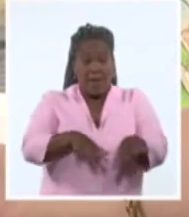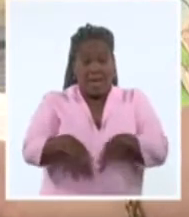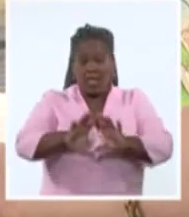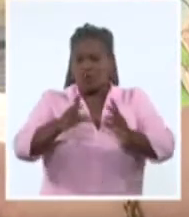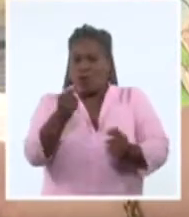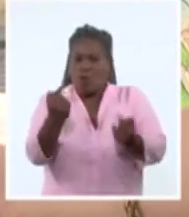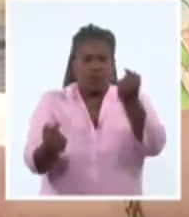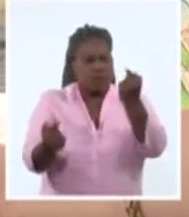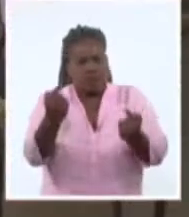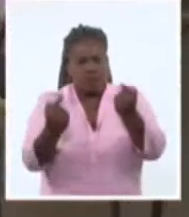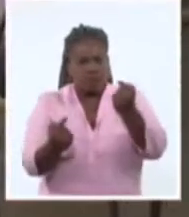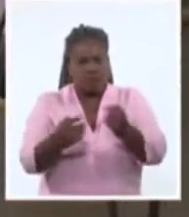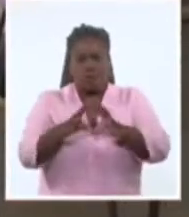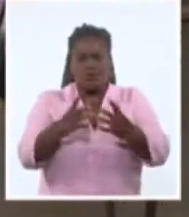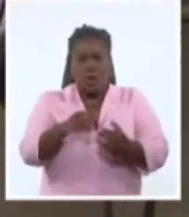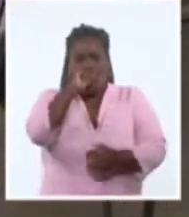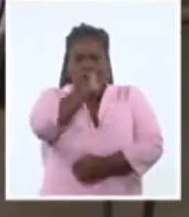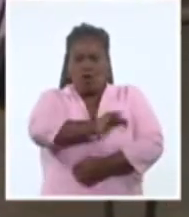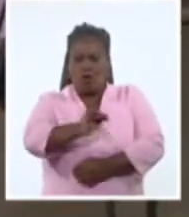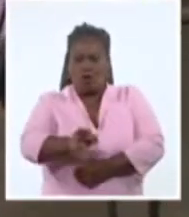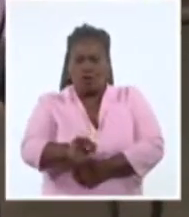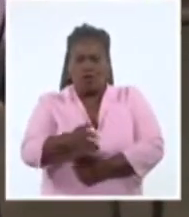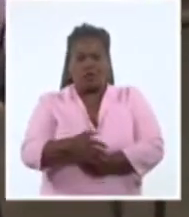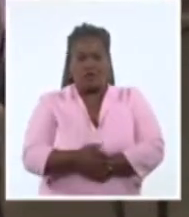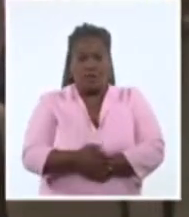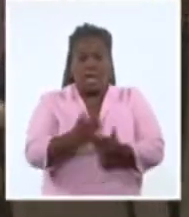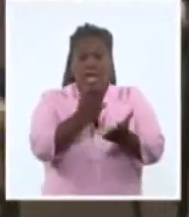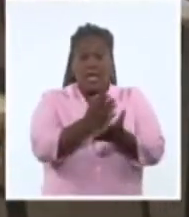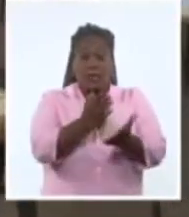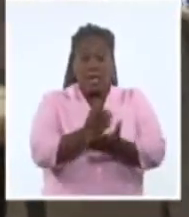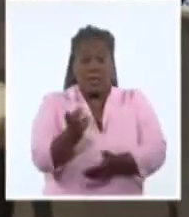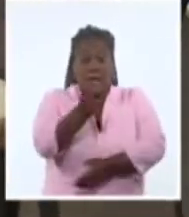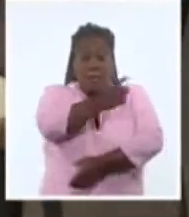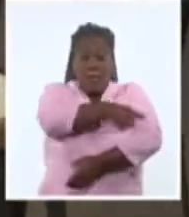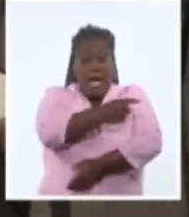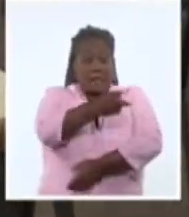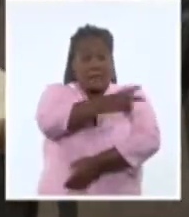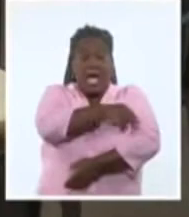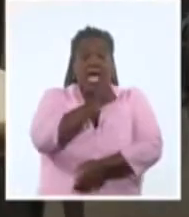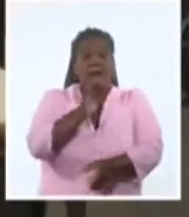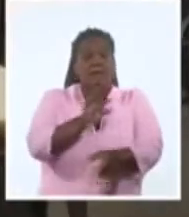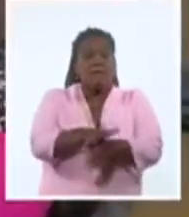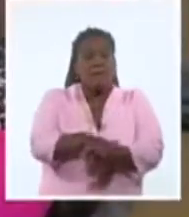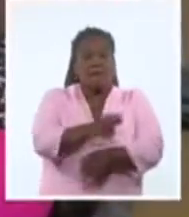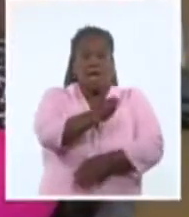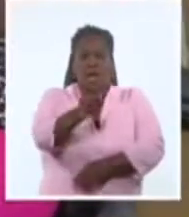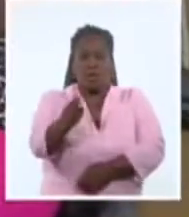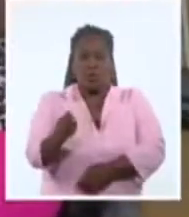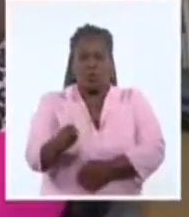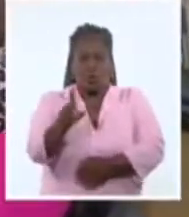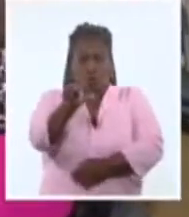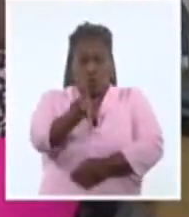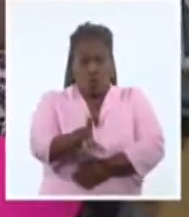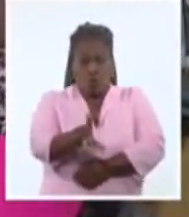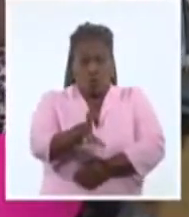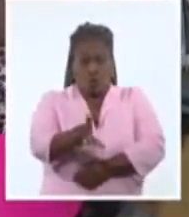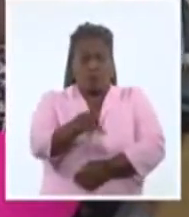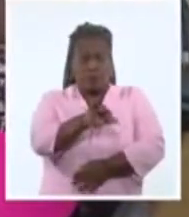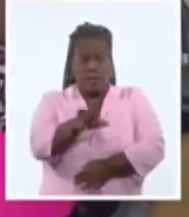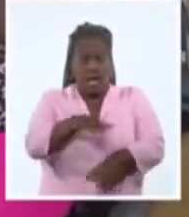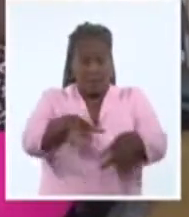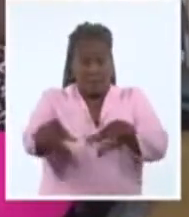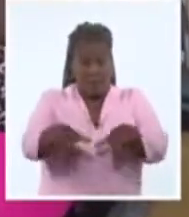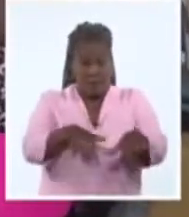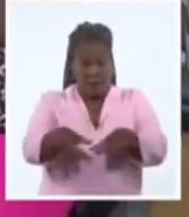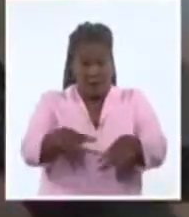alternativas para que estén acá. Estudiantes de todos los niveles educativos retomarán sus clases el próximo lunes. A partir de los requerimientos